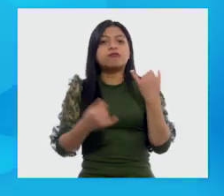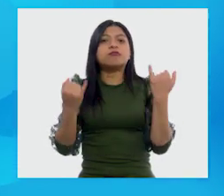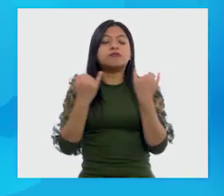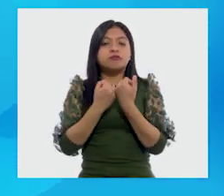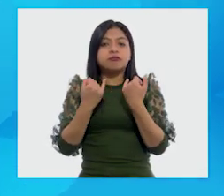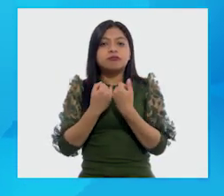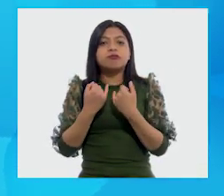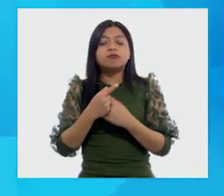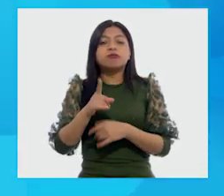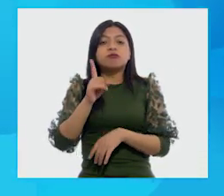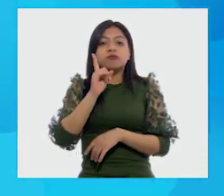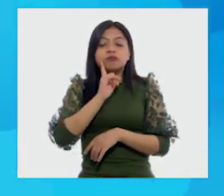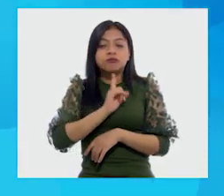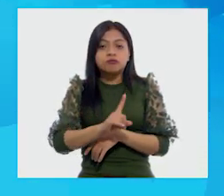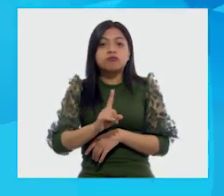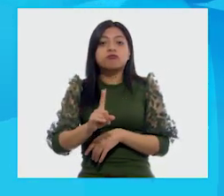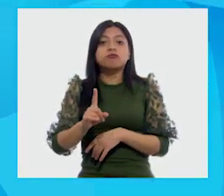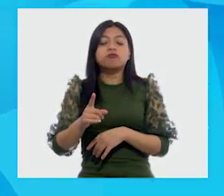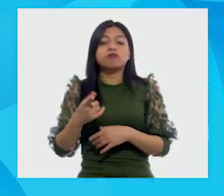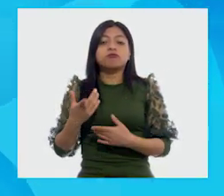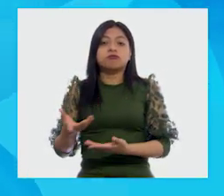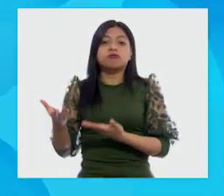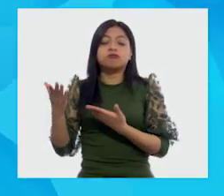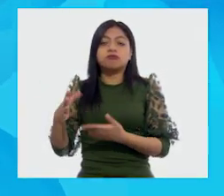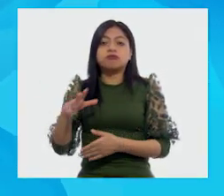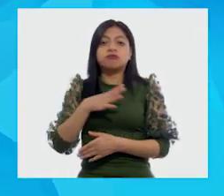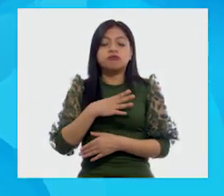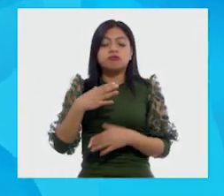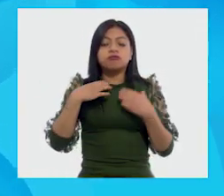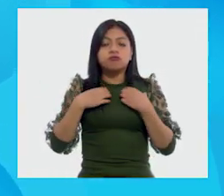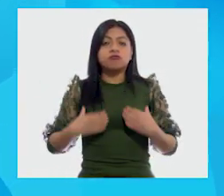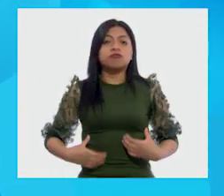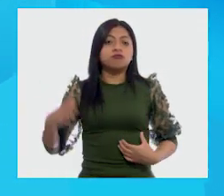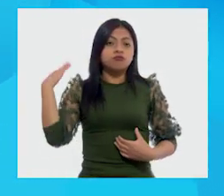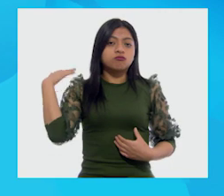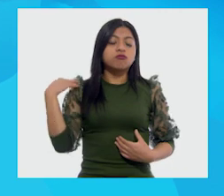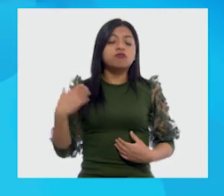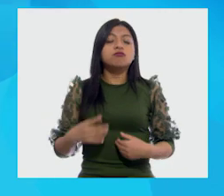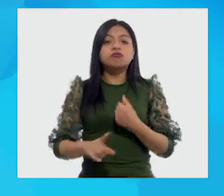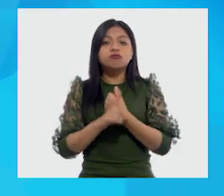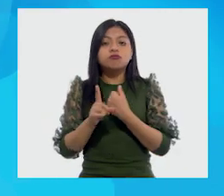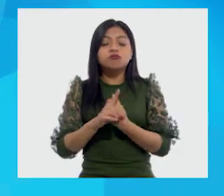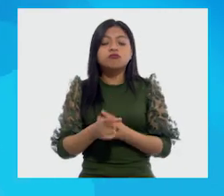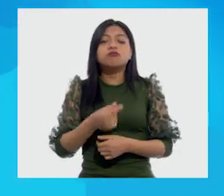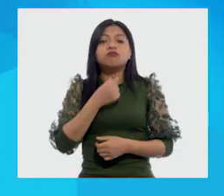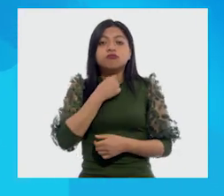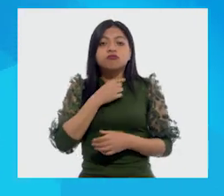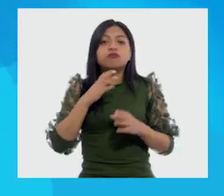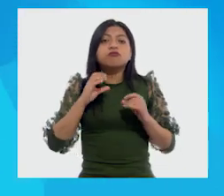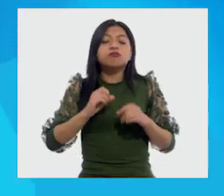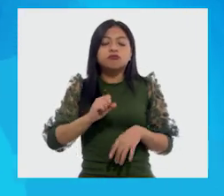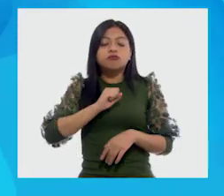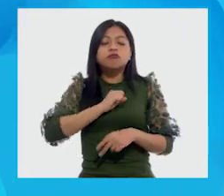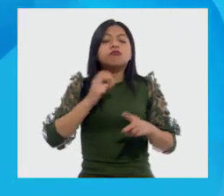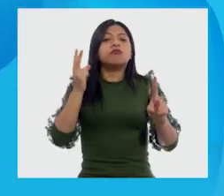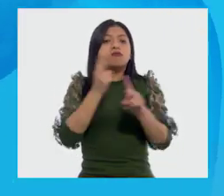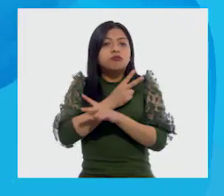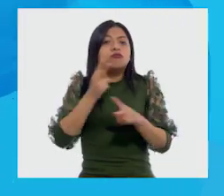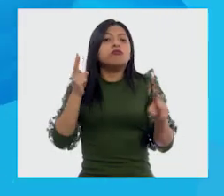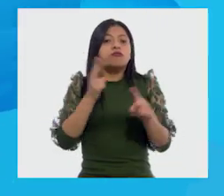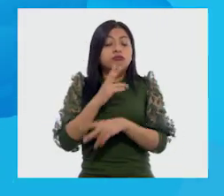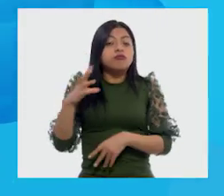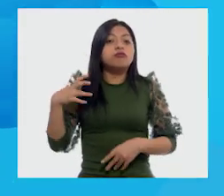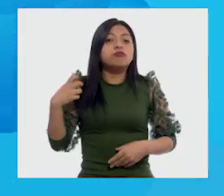enfermedades respiratorias crónicas con enfisema pulmonar, bronquitis y asma. O que usan medicamentos que